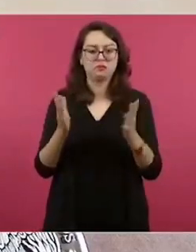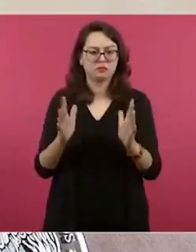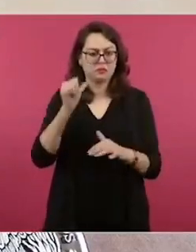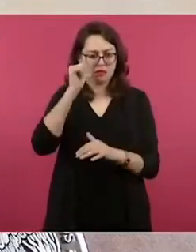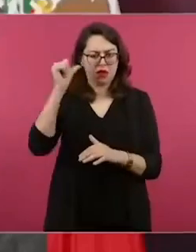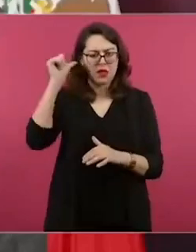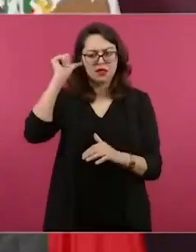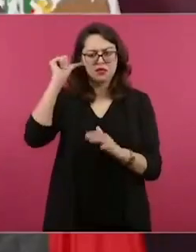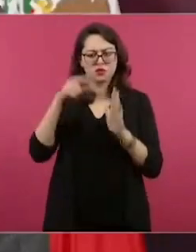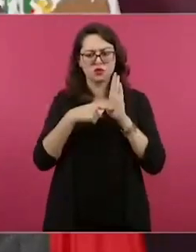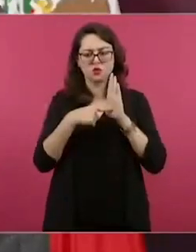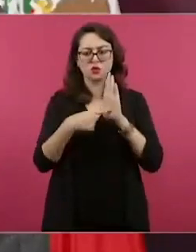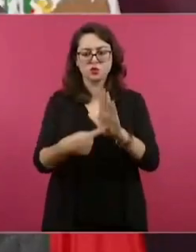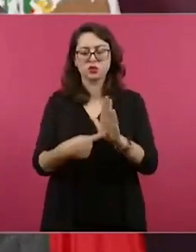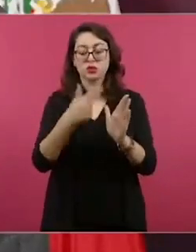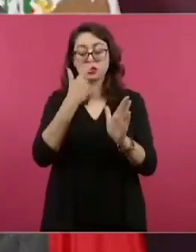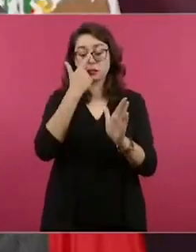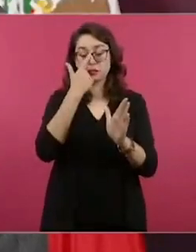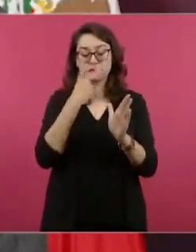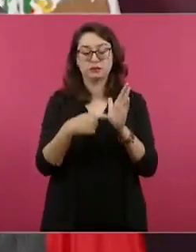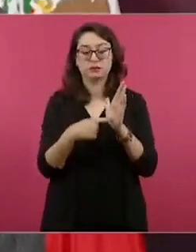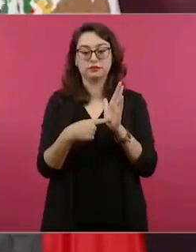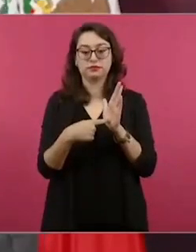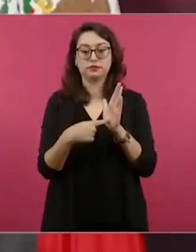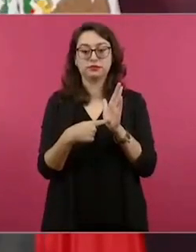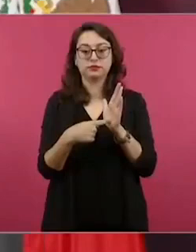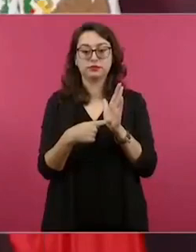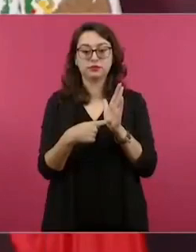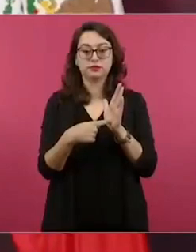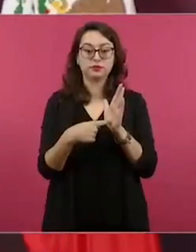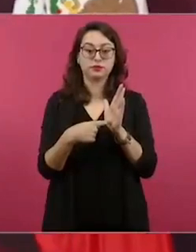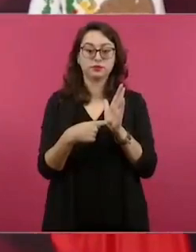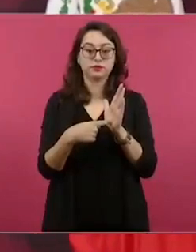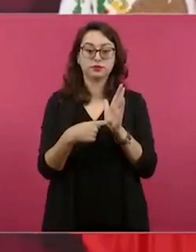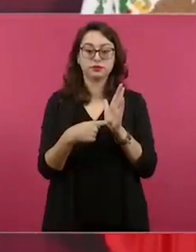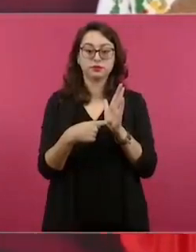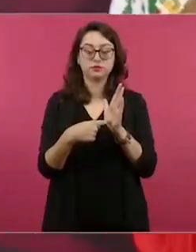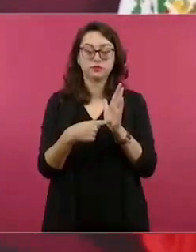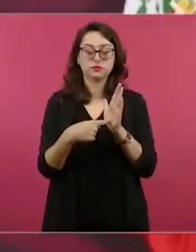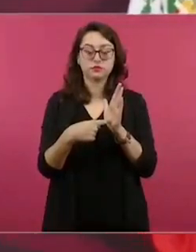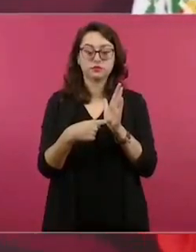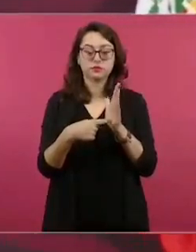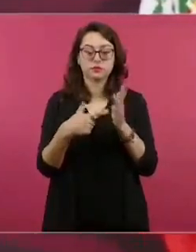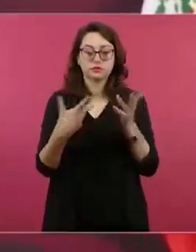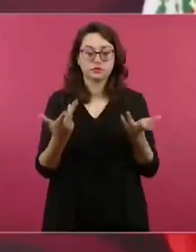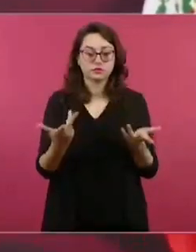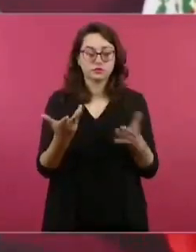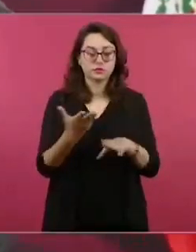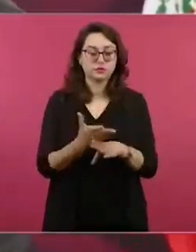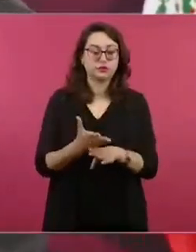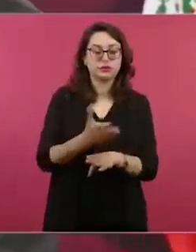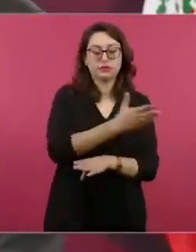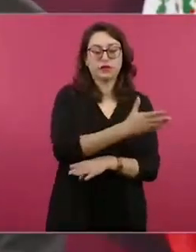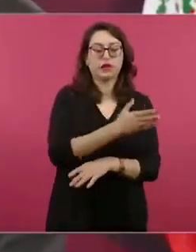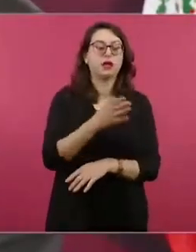con el gobierno de Calderón,